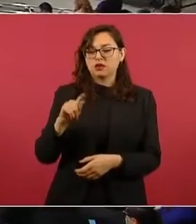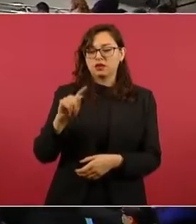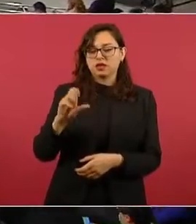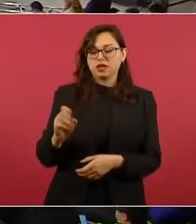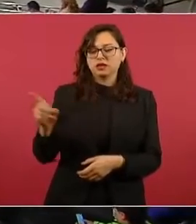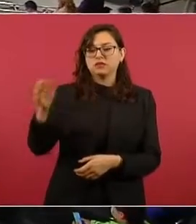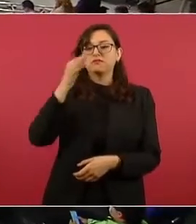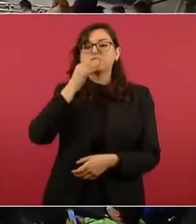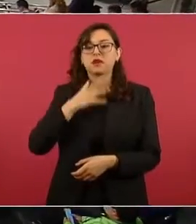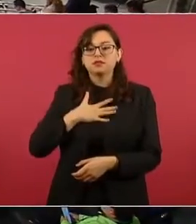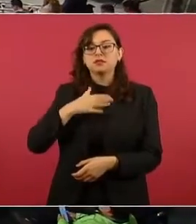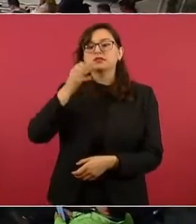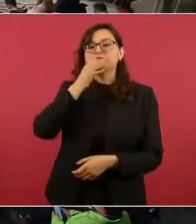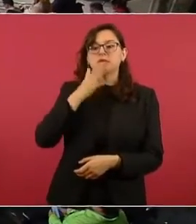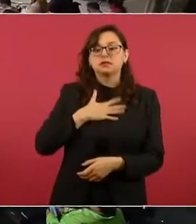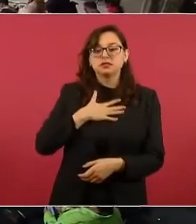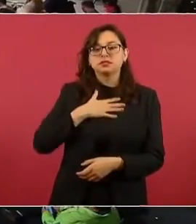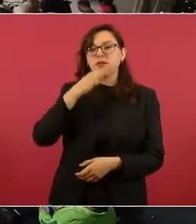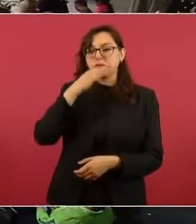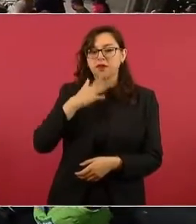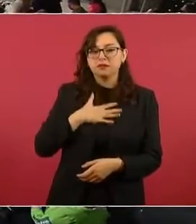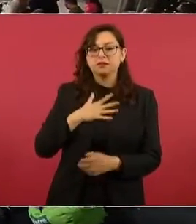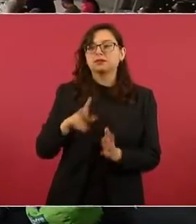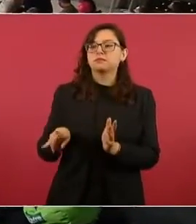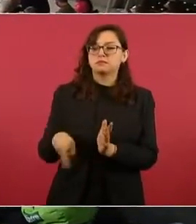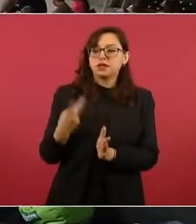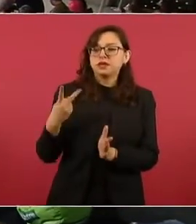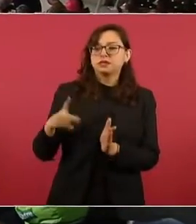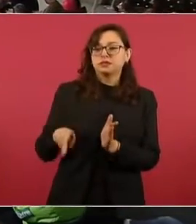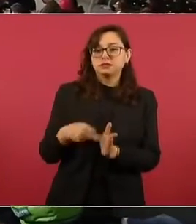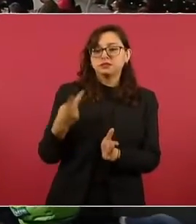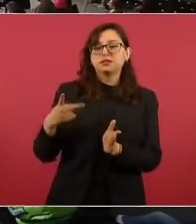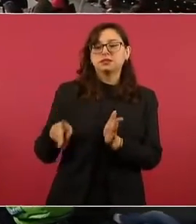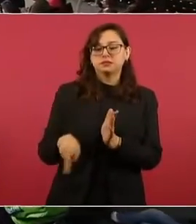frecuencia